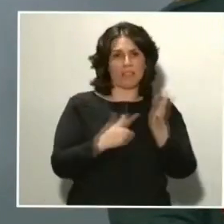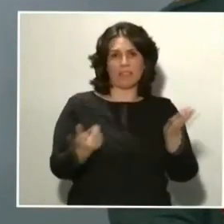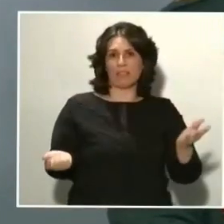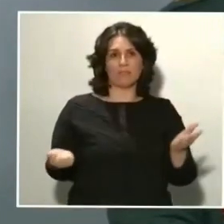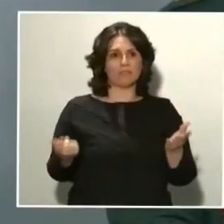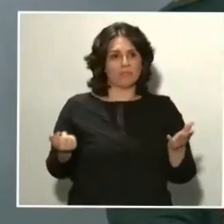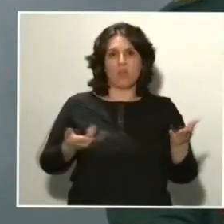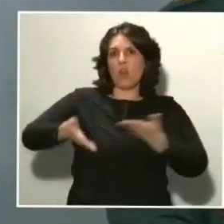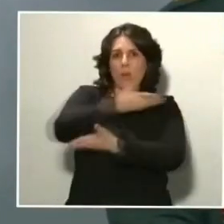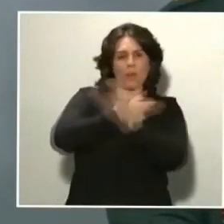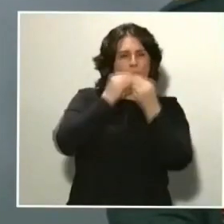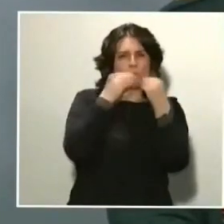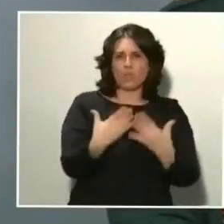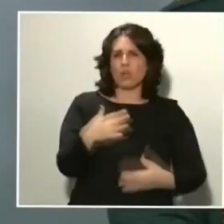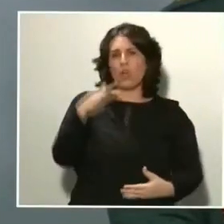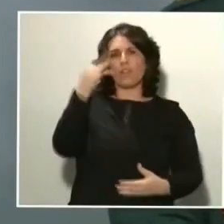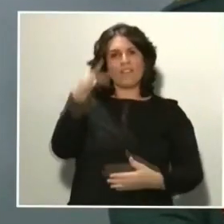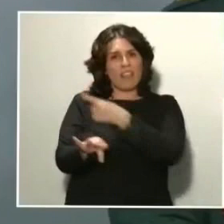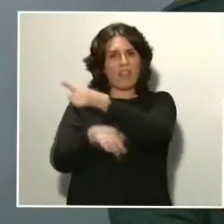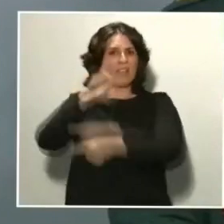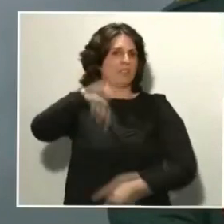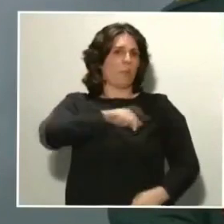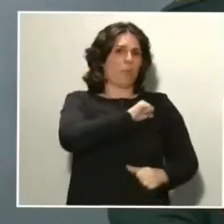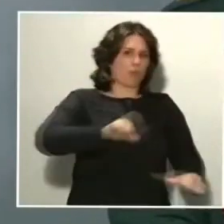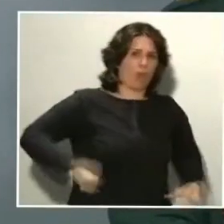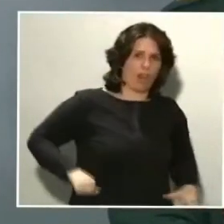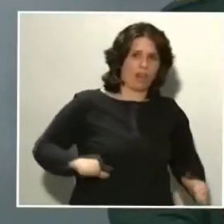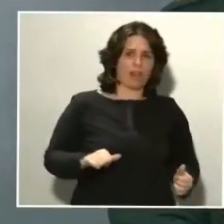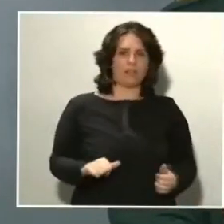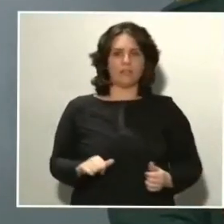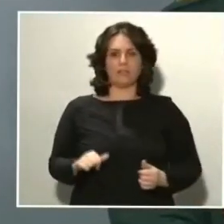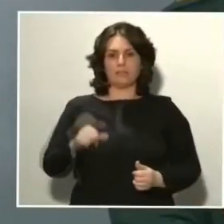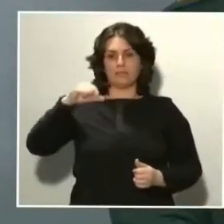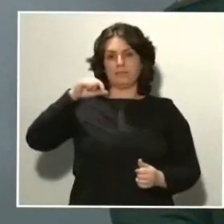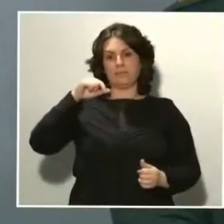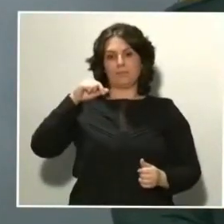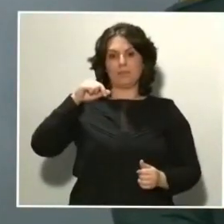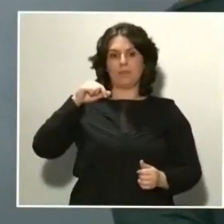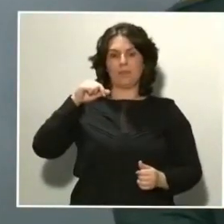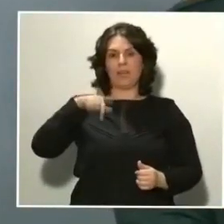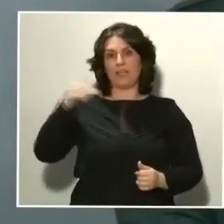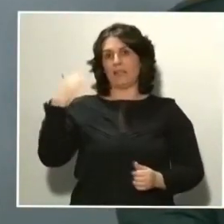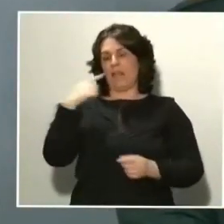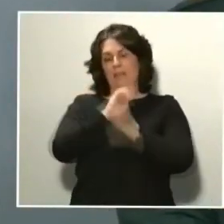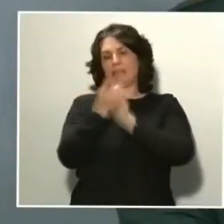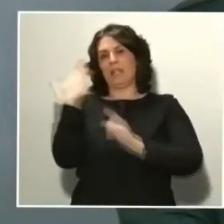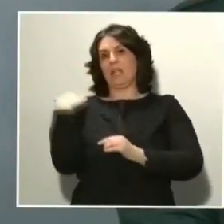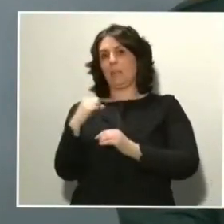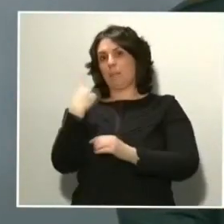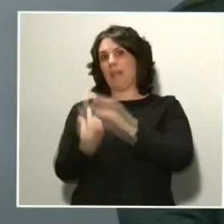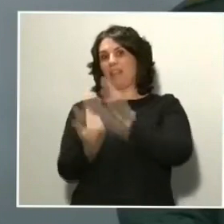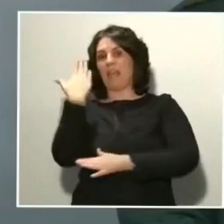franceses y portugueses. Aquí está pasando lo contrario. El primer día hubo 3.000 inadmisiones,